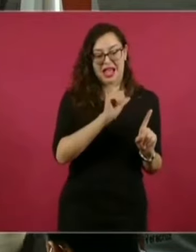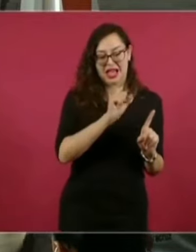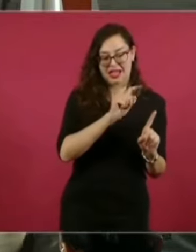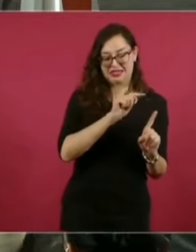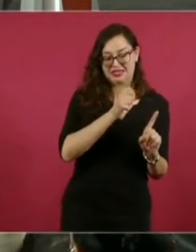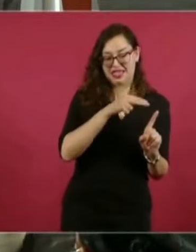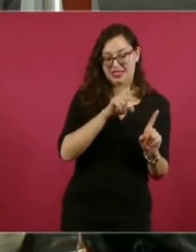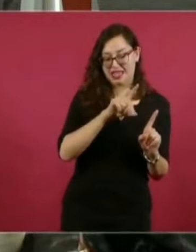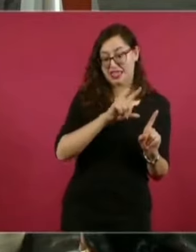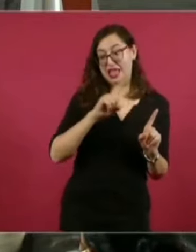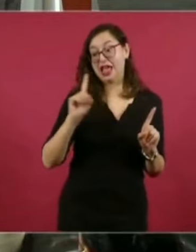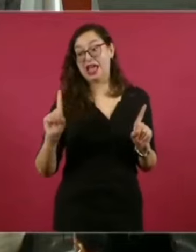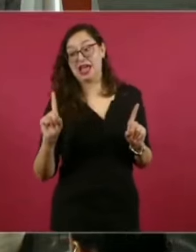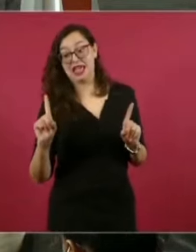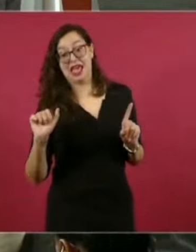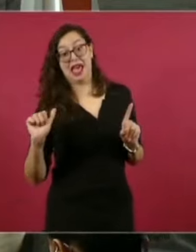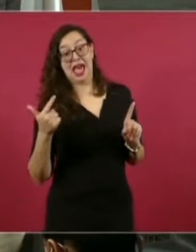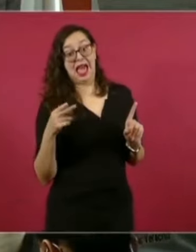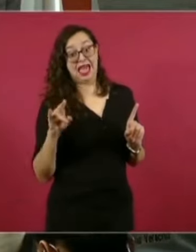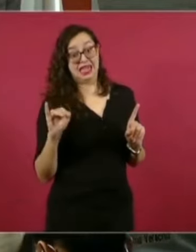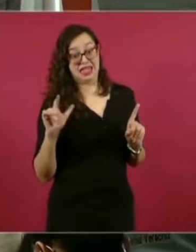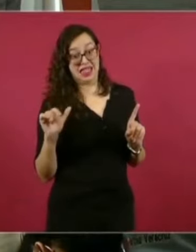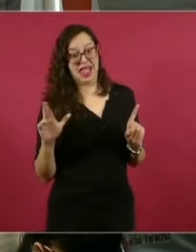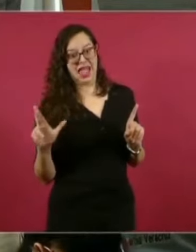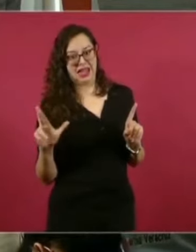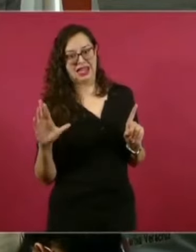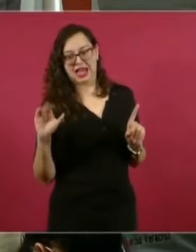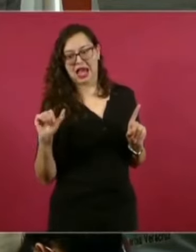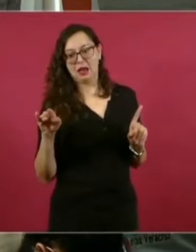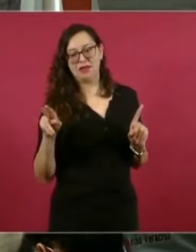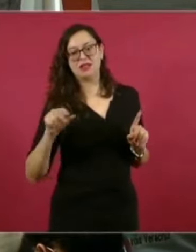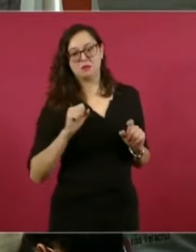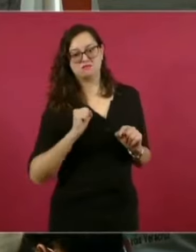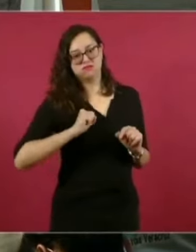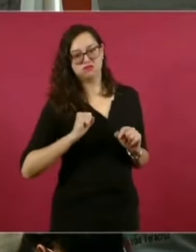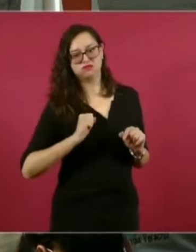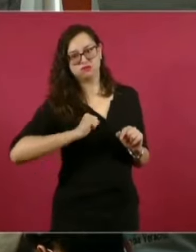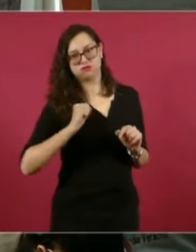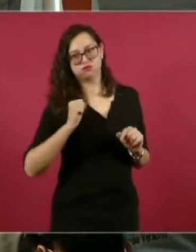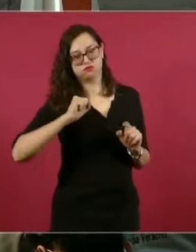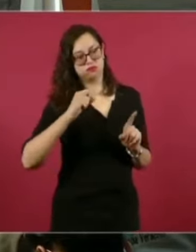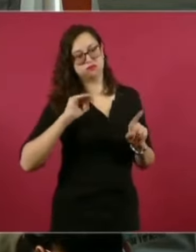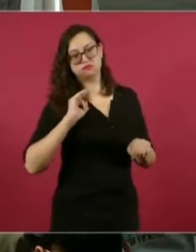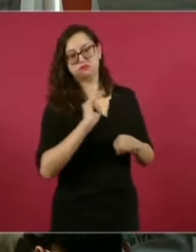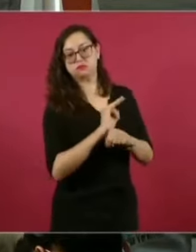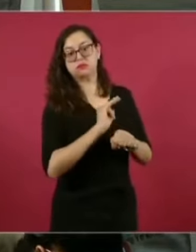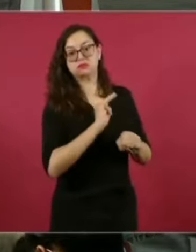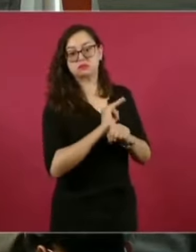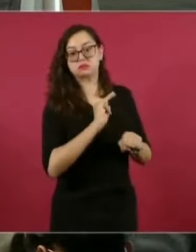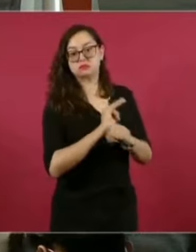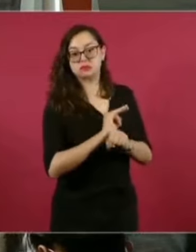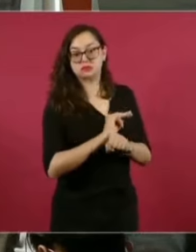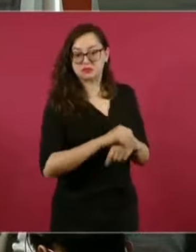Castañeda a Aguilar Camín, que era influyente. Y luego